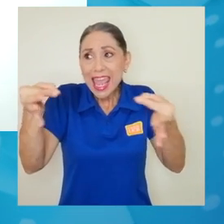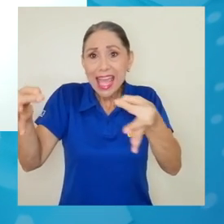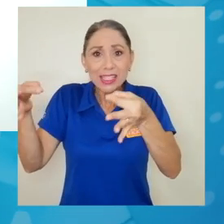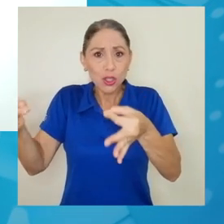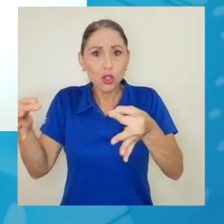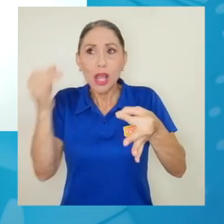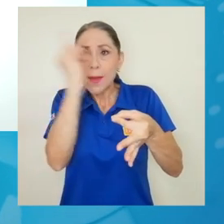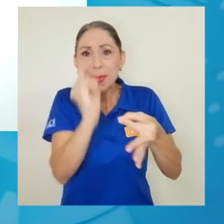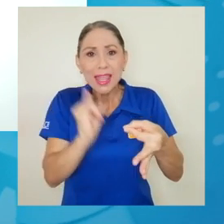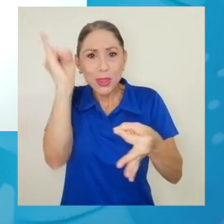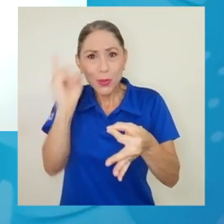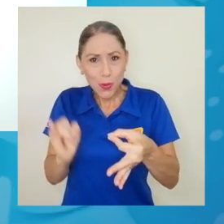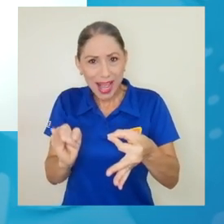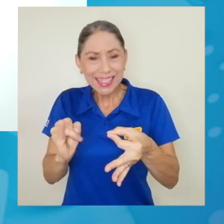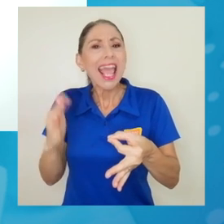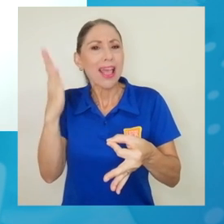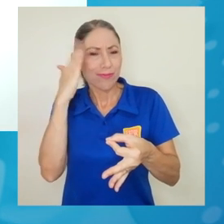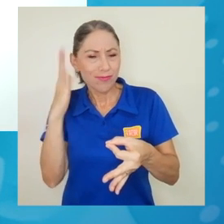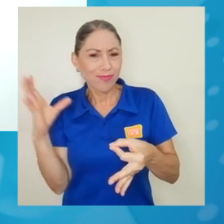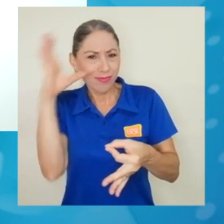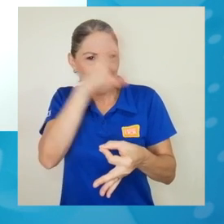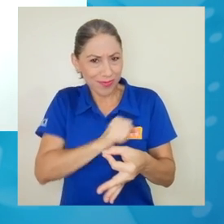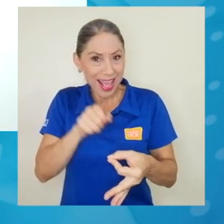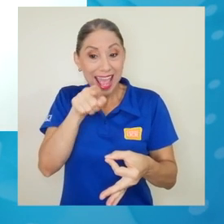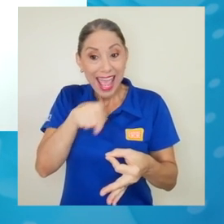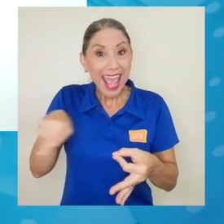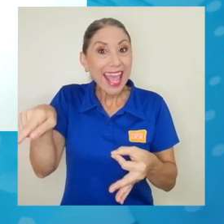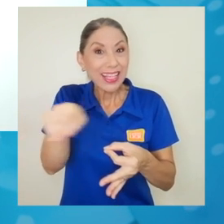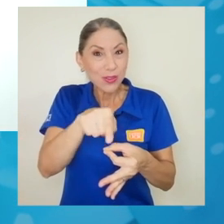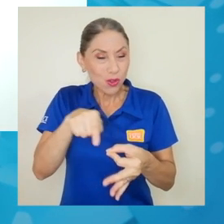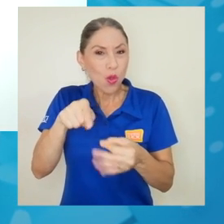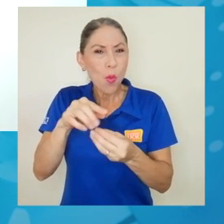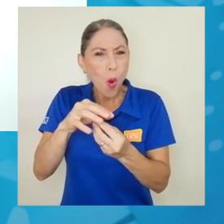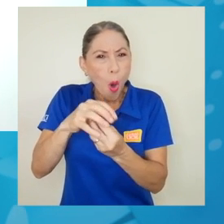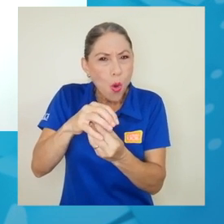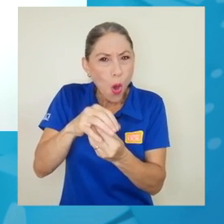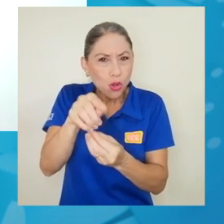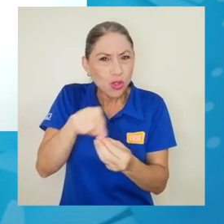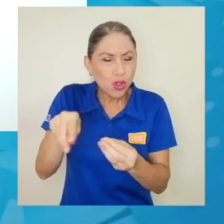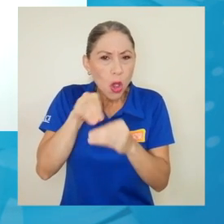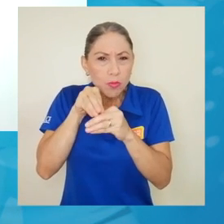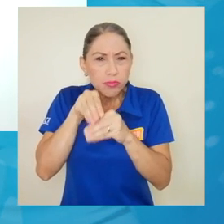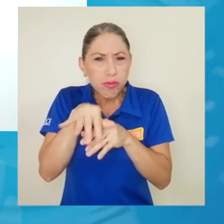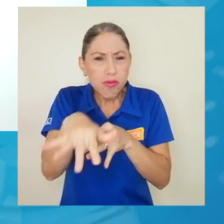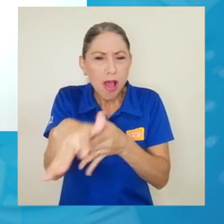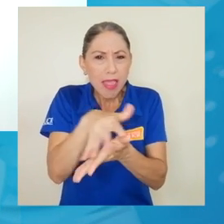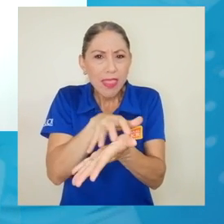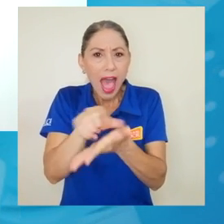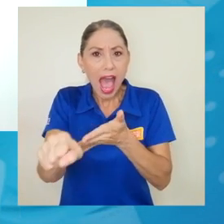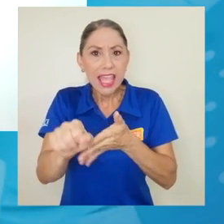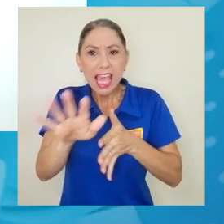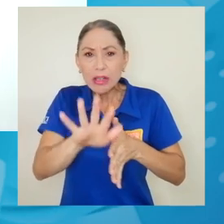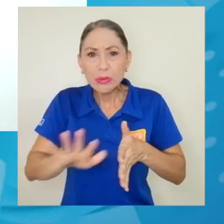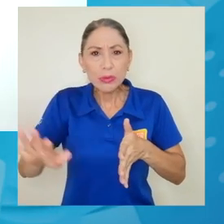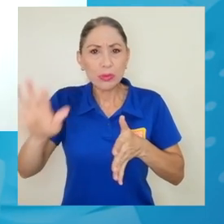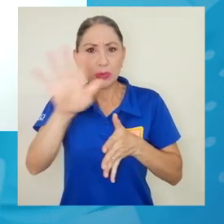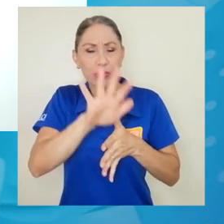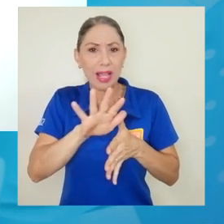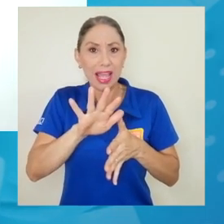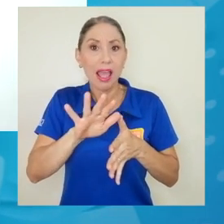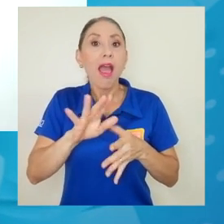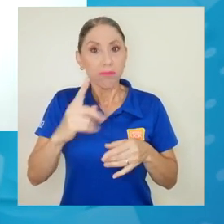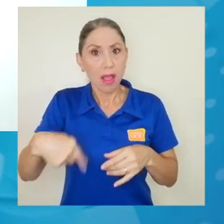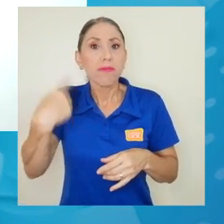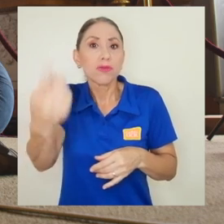específicamente estos hongos que venían de las pinturas dañan estas superficies y estos sustratos y así poder